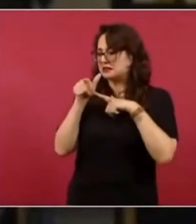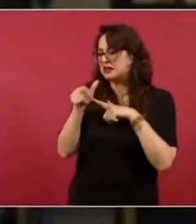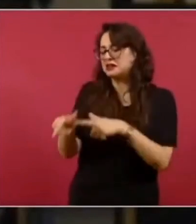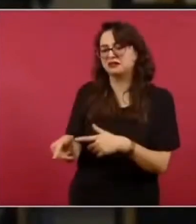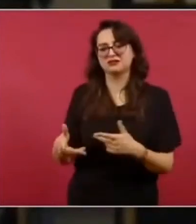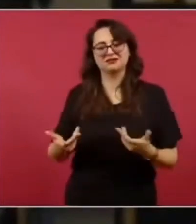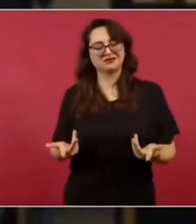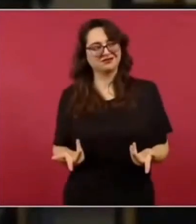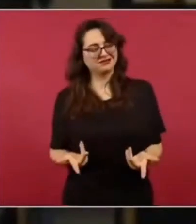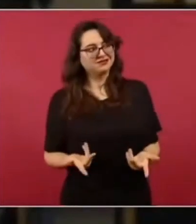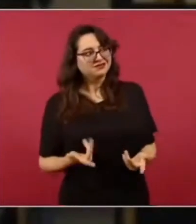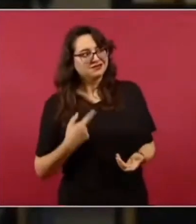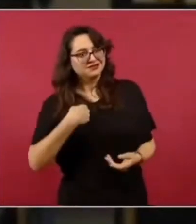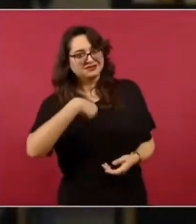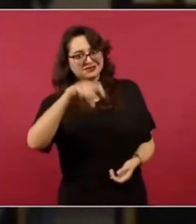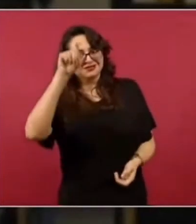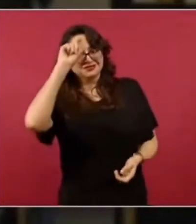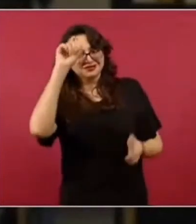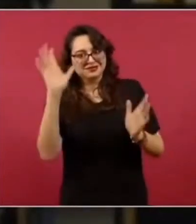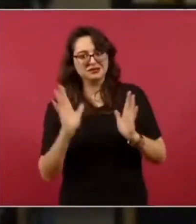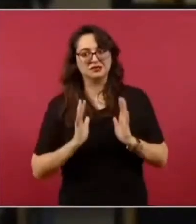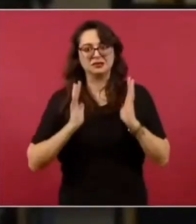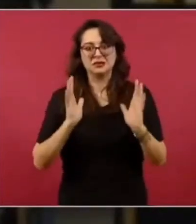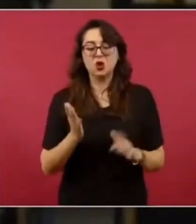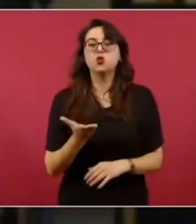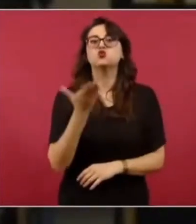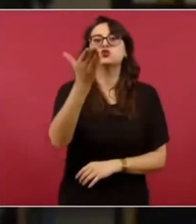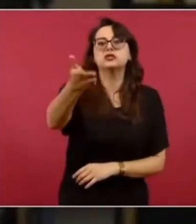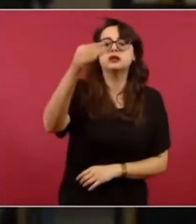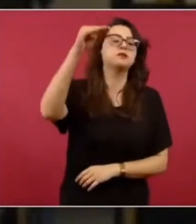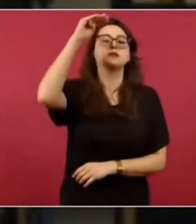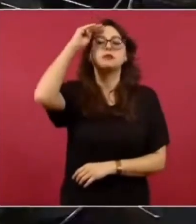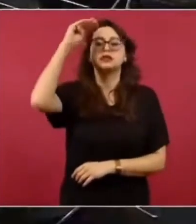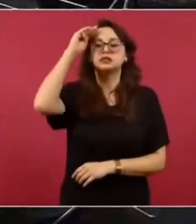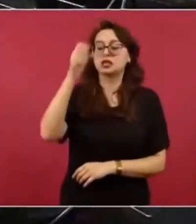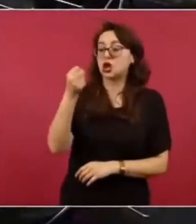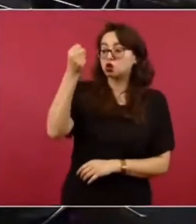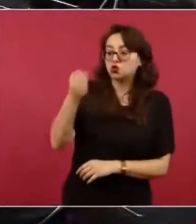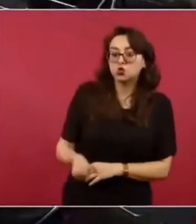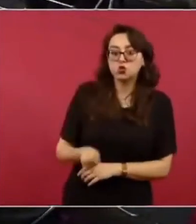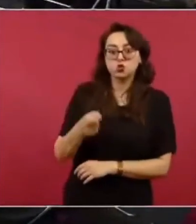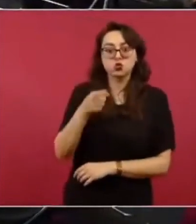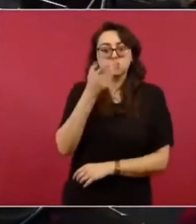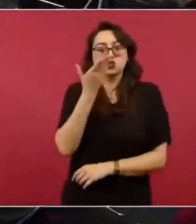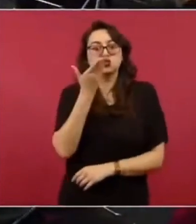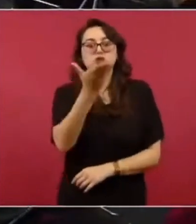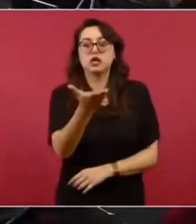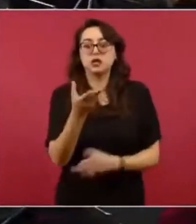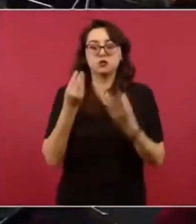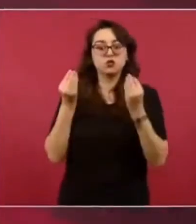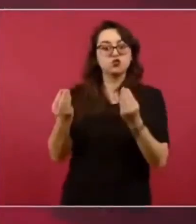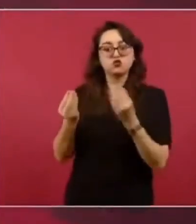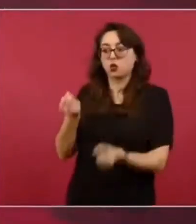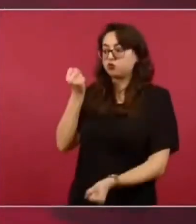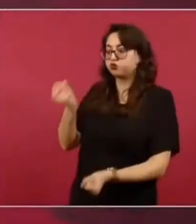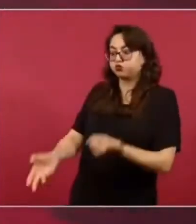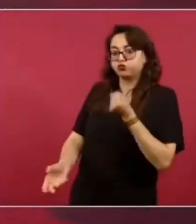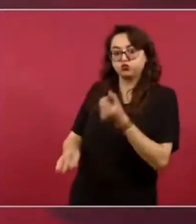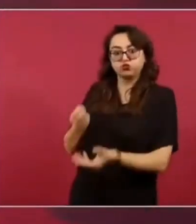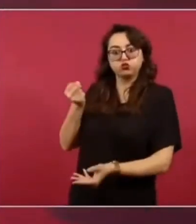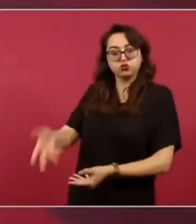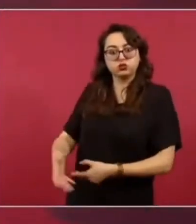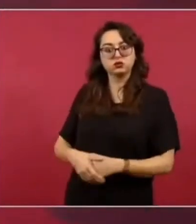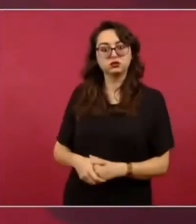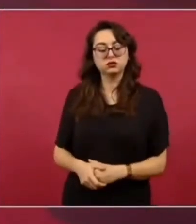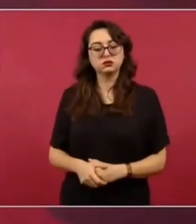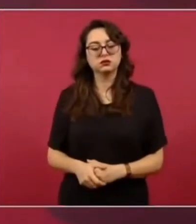lo que se le tiene que dar al pueblo de México? Esa sería, digamos, la primera reflexión. No, hay una